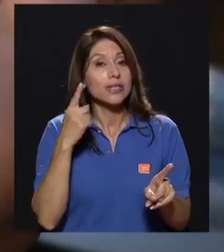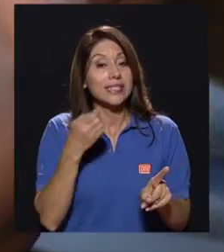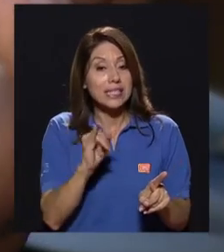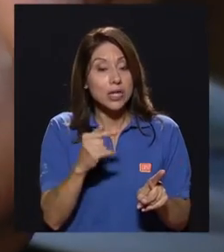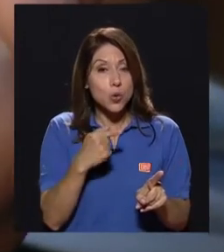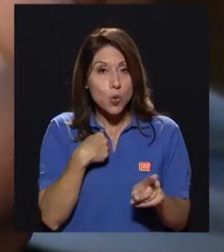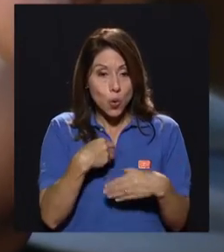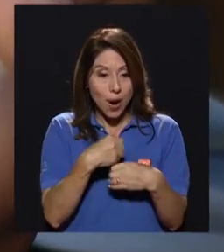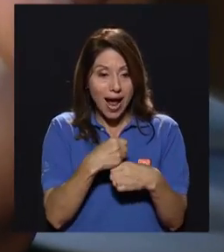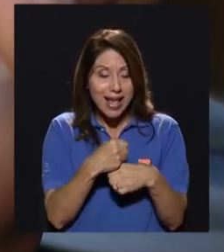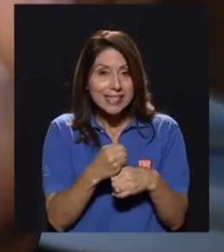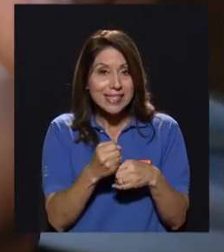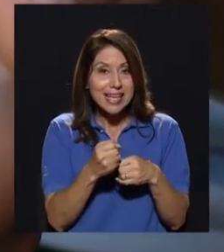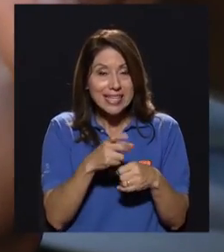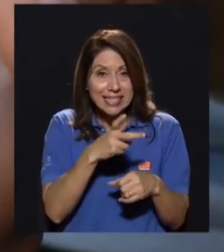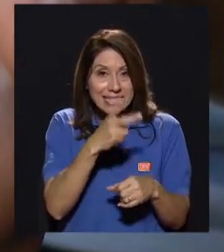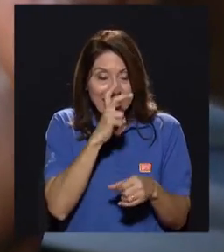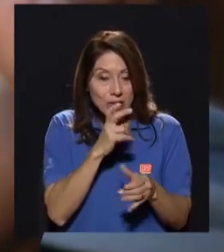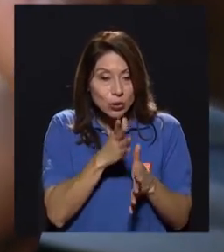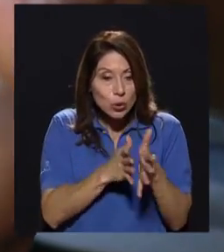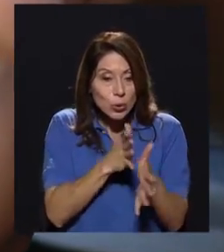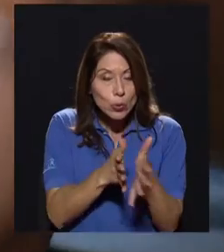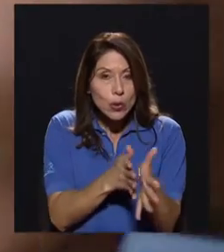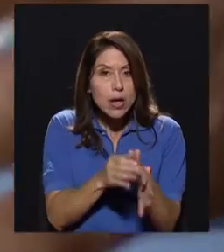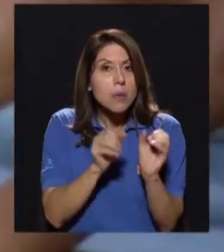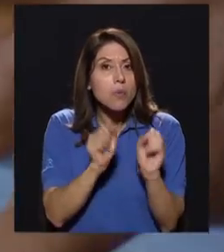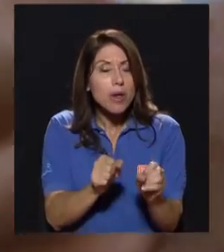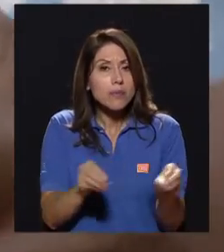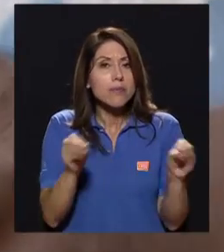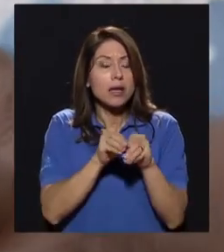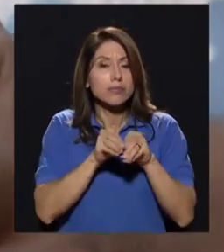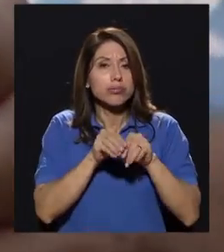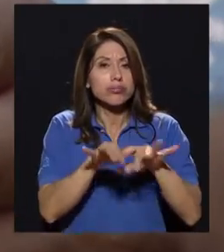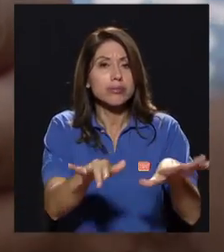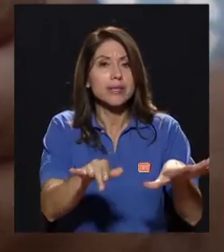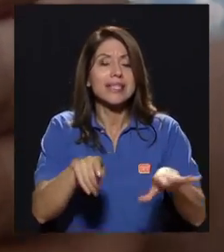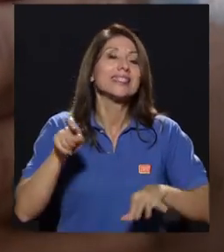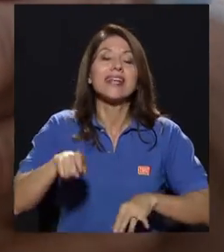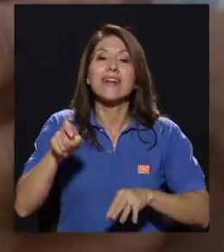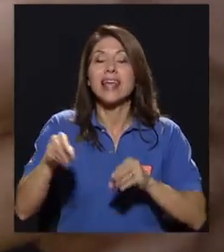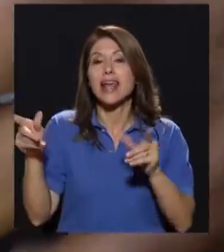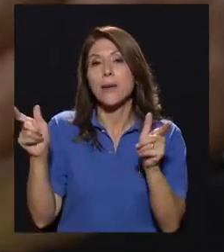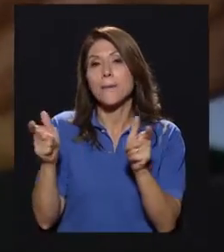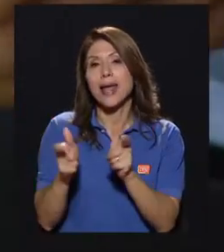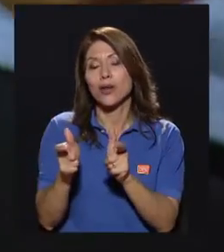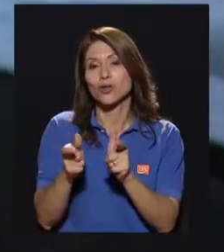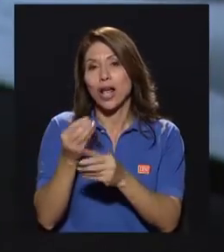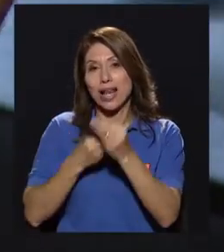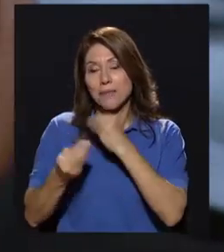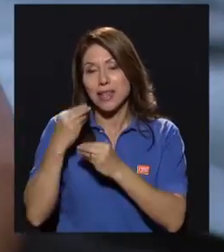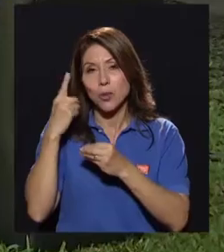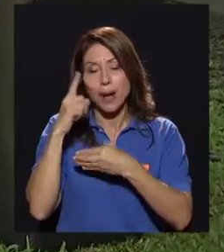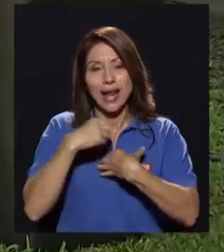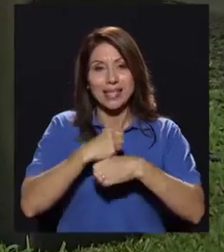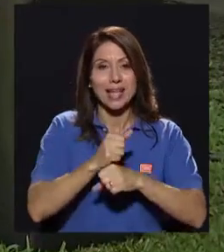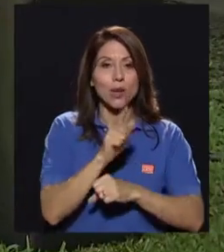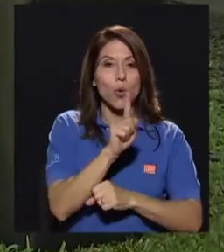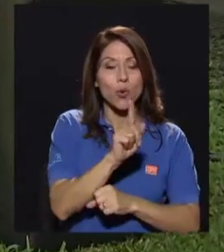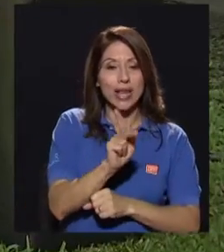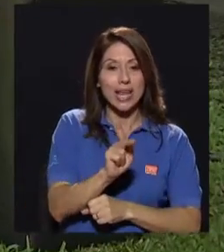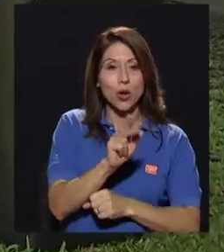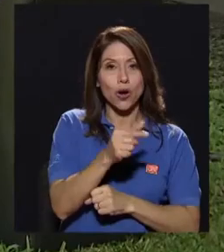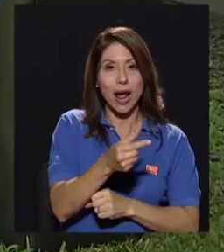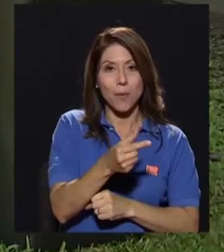producción de otras fuentes de proteína. Se requieren menos alimento para producir un kilogramo de proteína a partir de insectos.